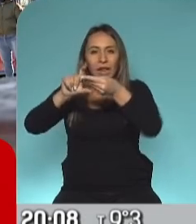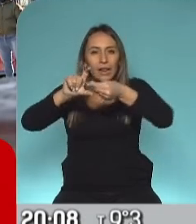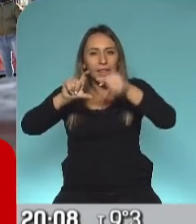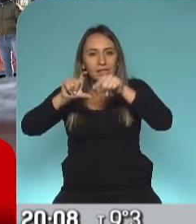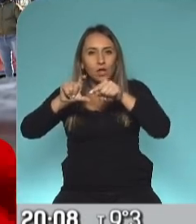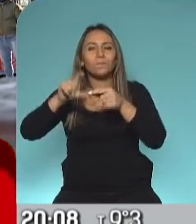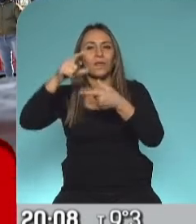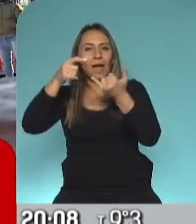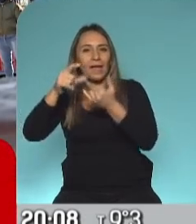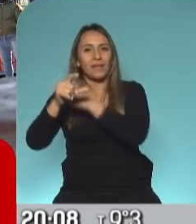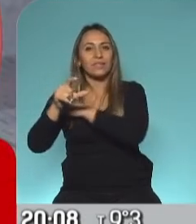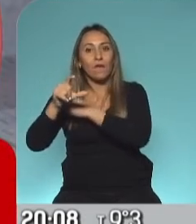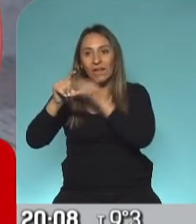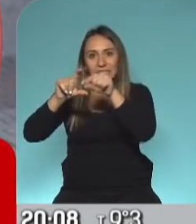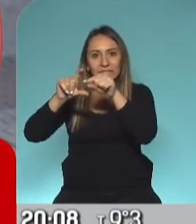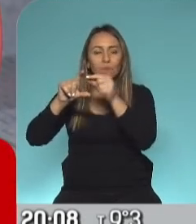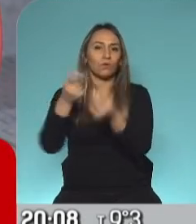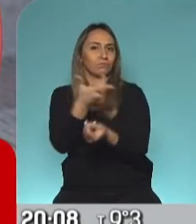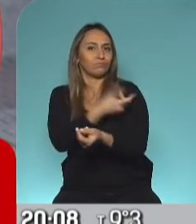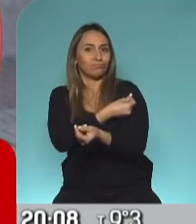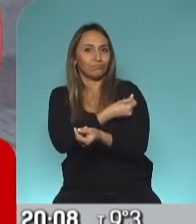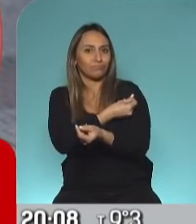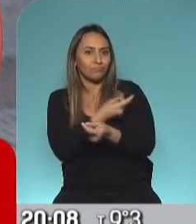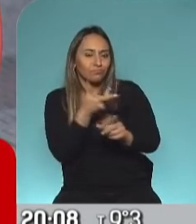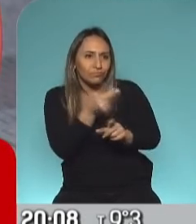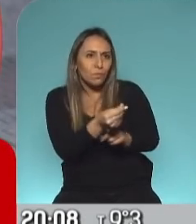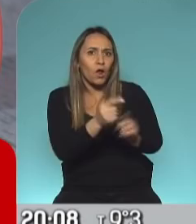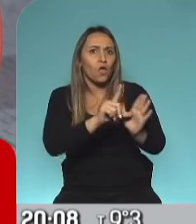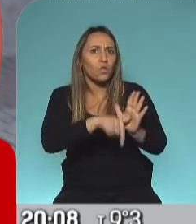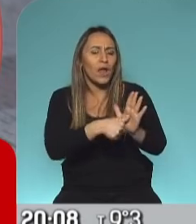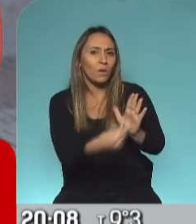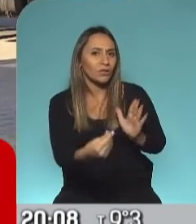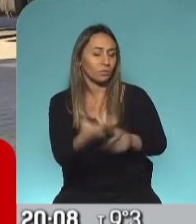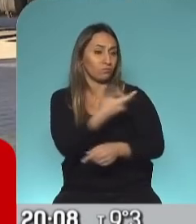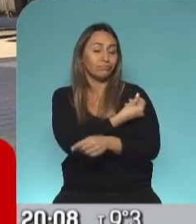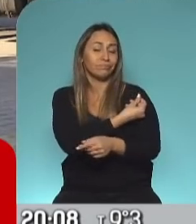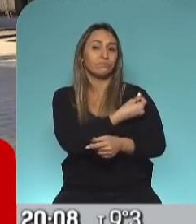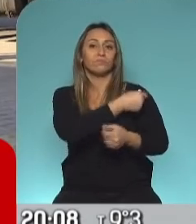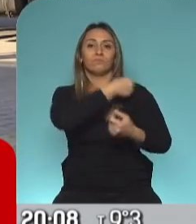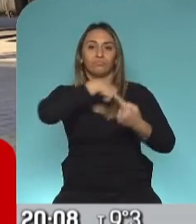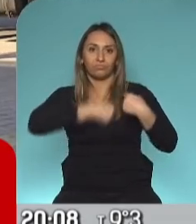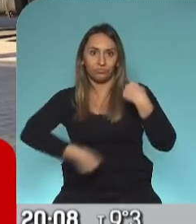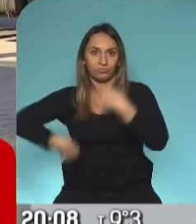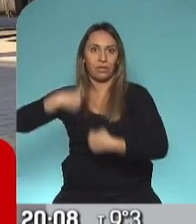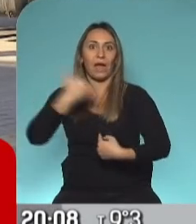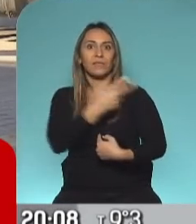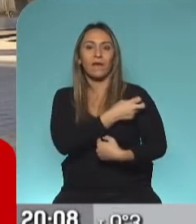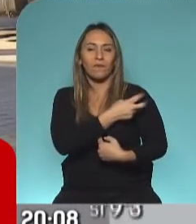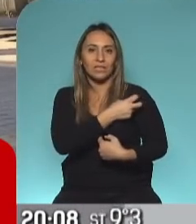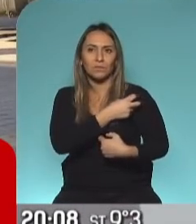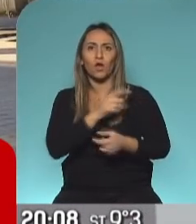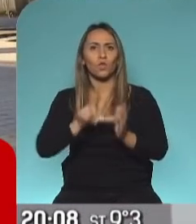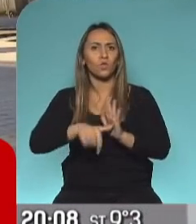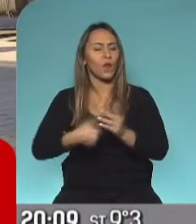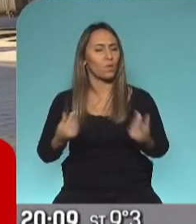algunos pacientes que dicen que han tenido coronavirus y después aparecen sin anticuerpos. Cosa que es